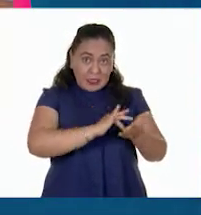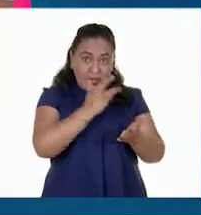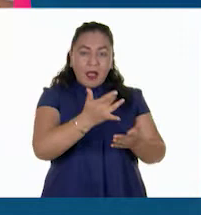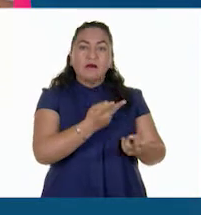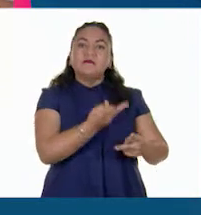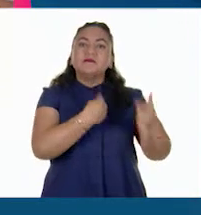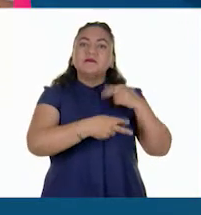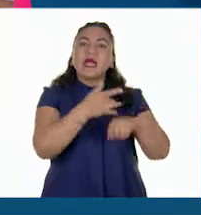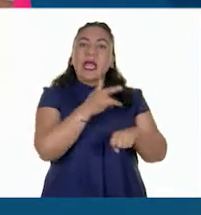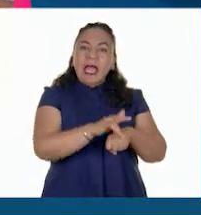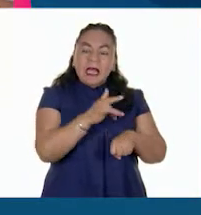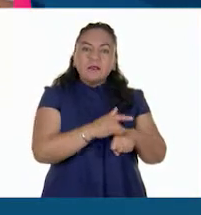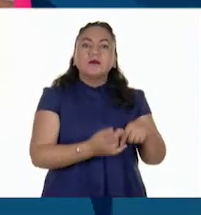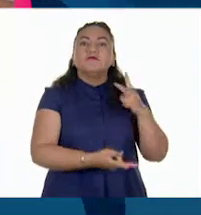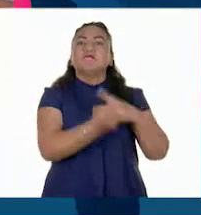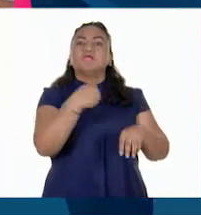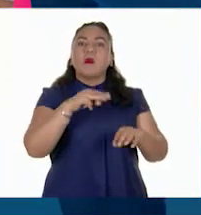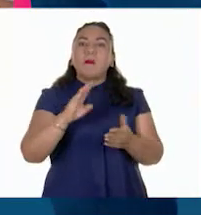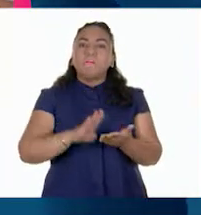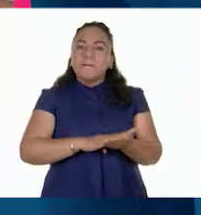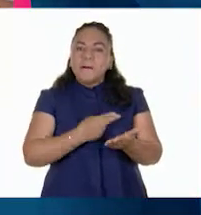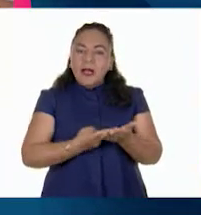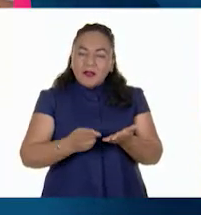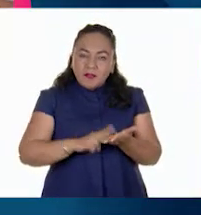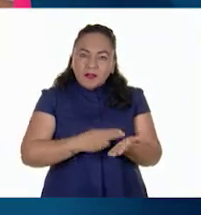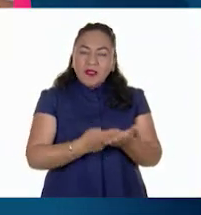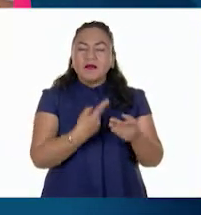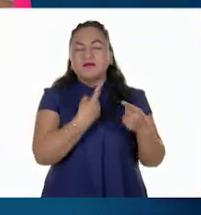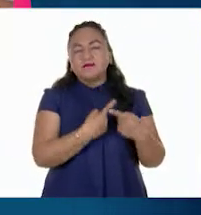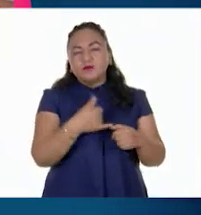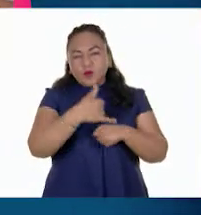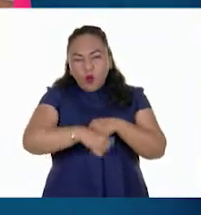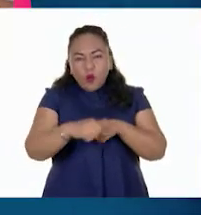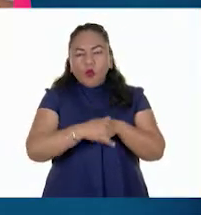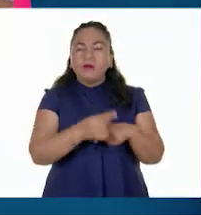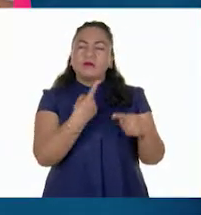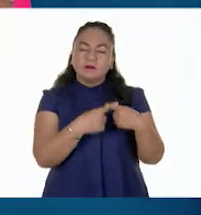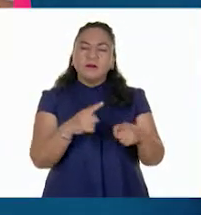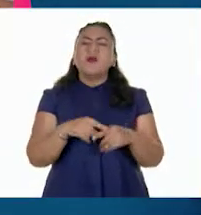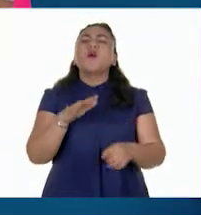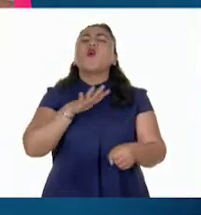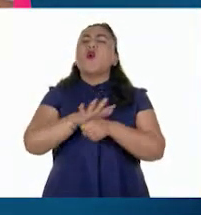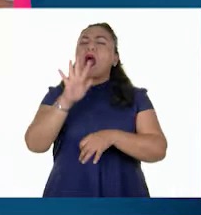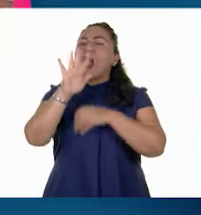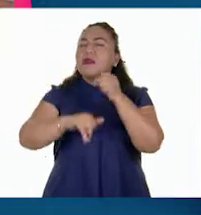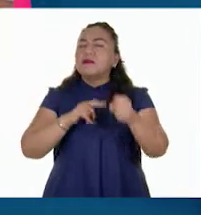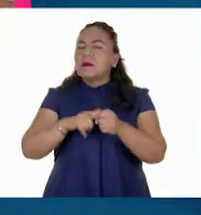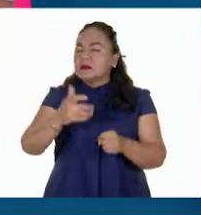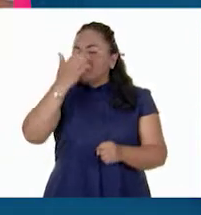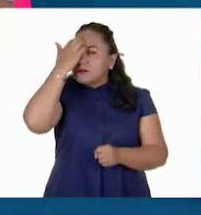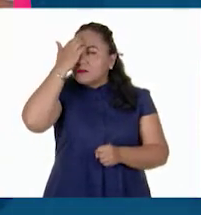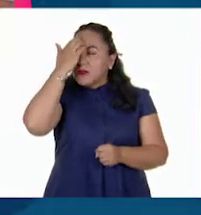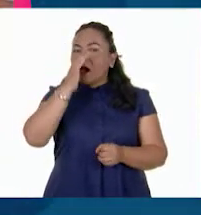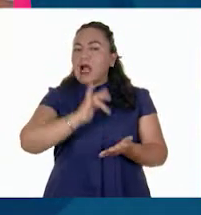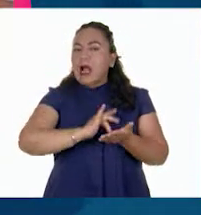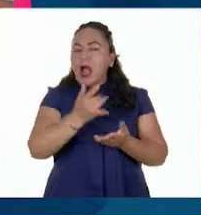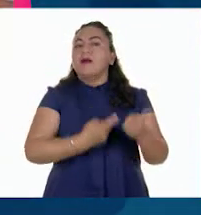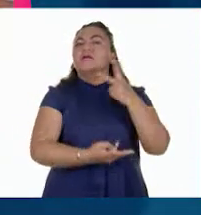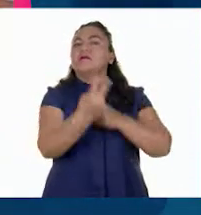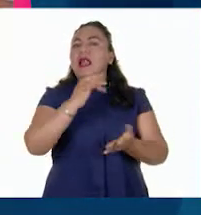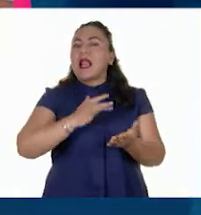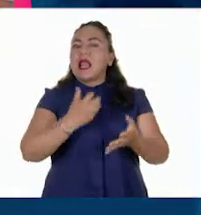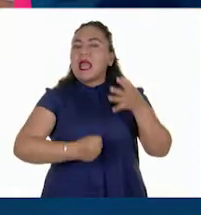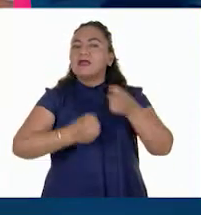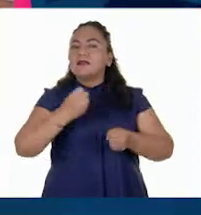quesos y yogur, entre otros. Pero díganme, ¿cuáles son los animales que conocen de los que se obtiene leche para